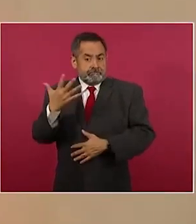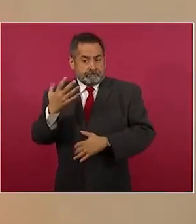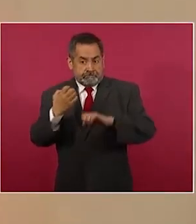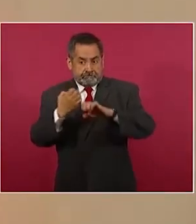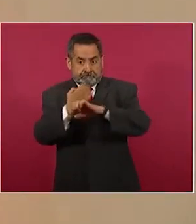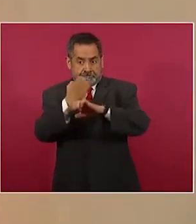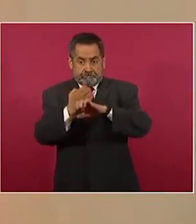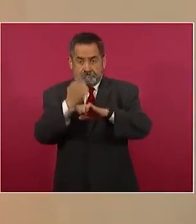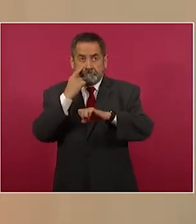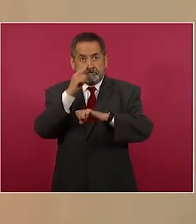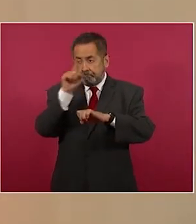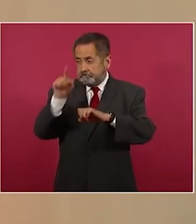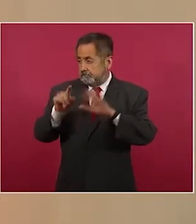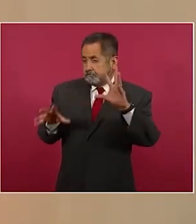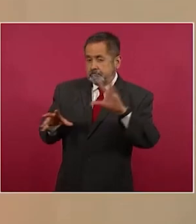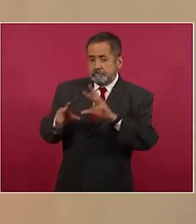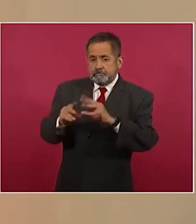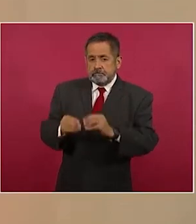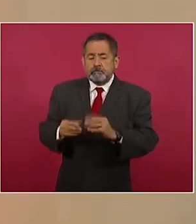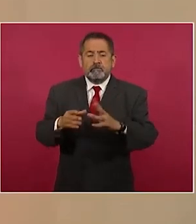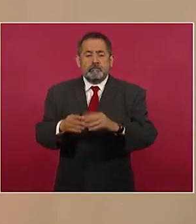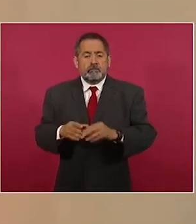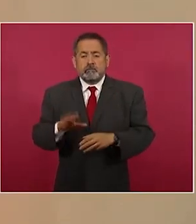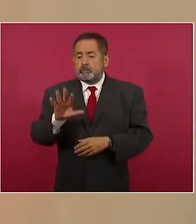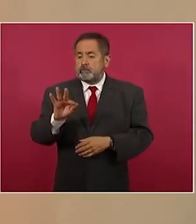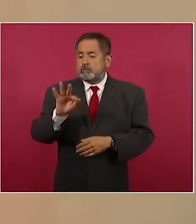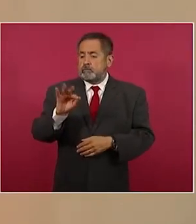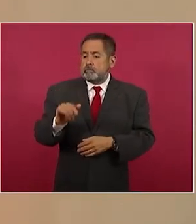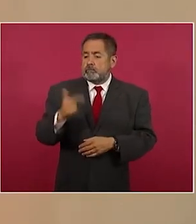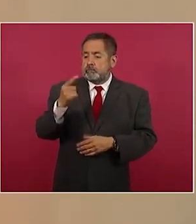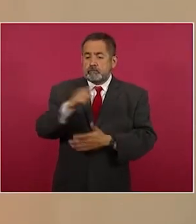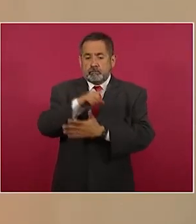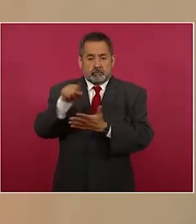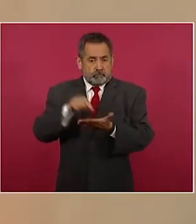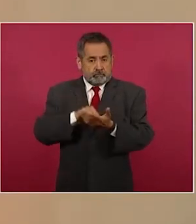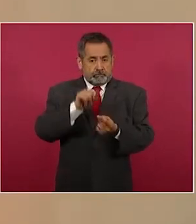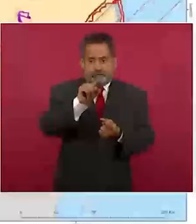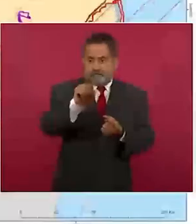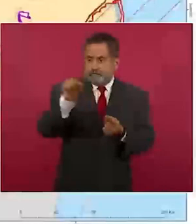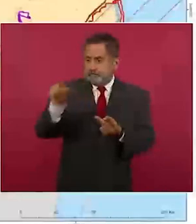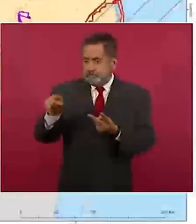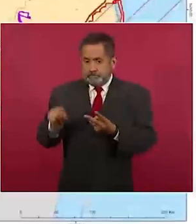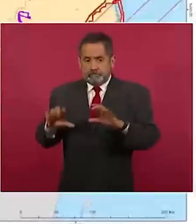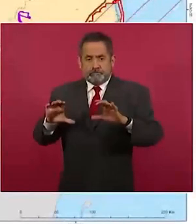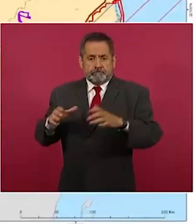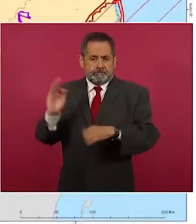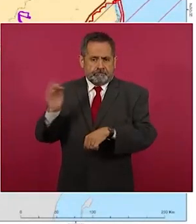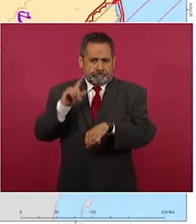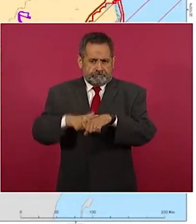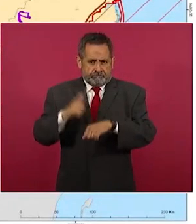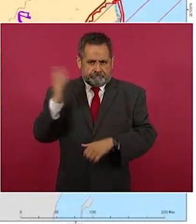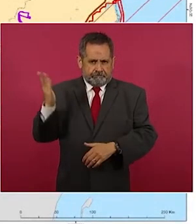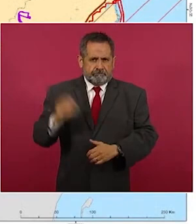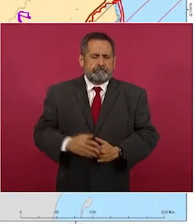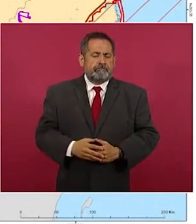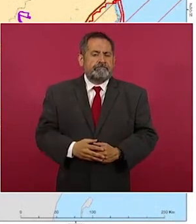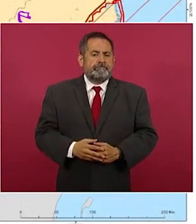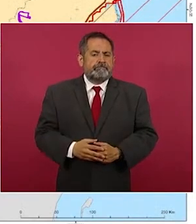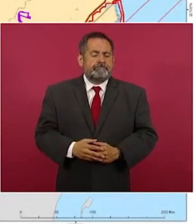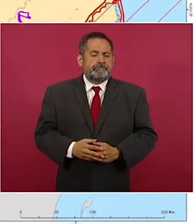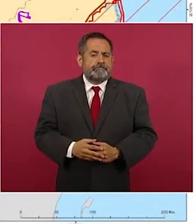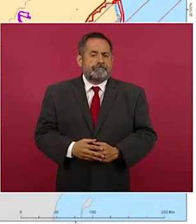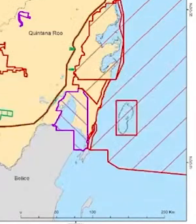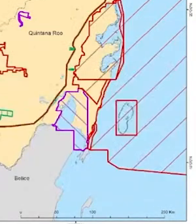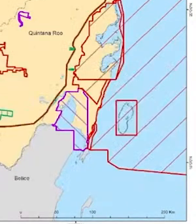la siguiente sumatoria. Hablamos de 47 áreas naturales protegidas federales, que implican más de 54